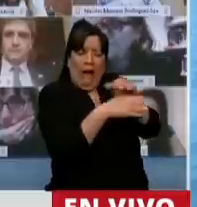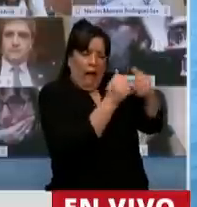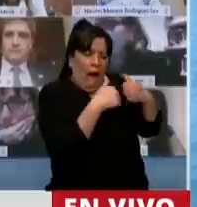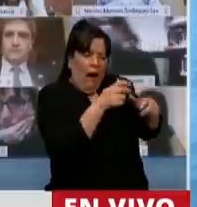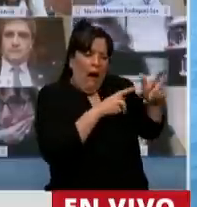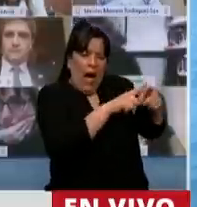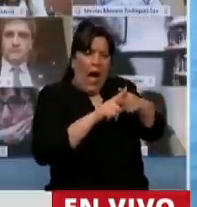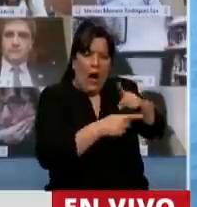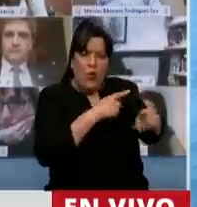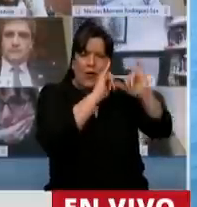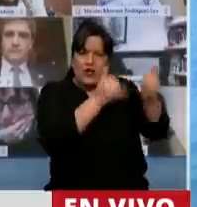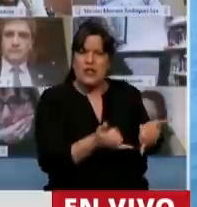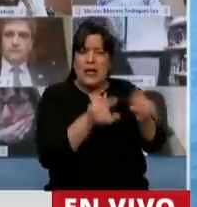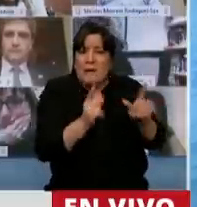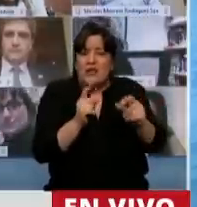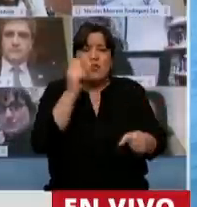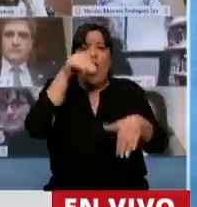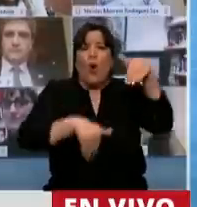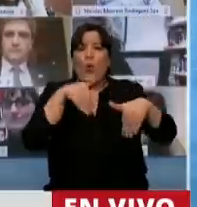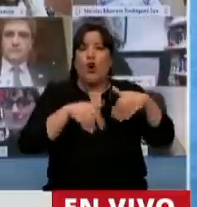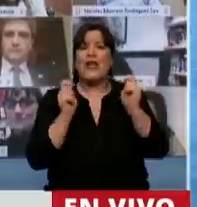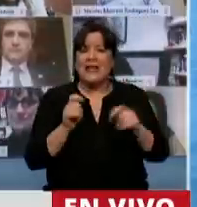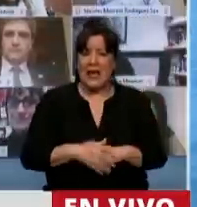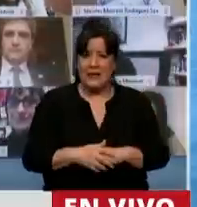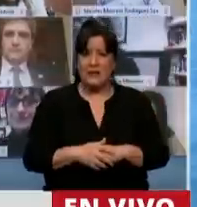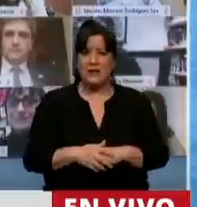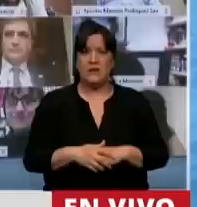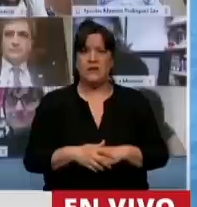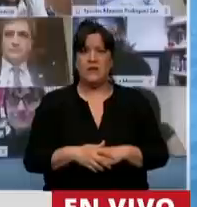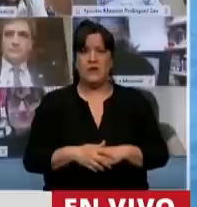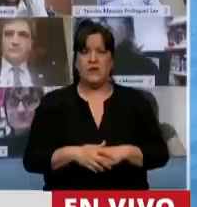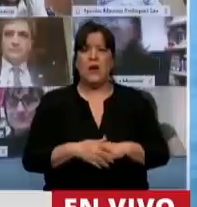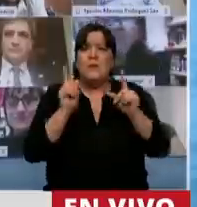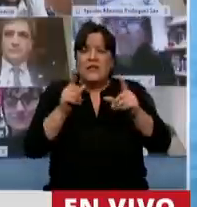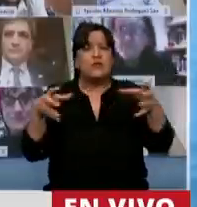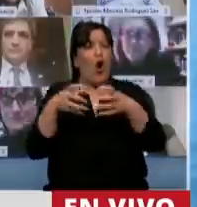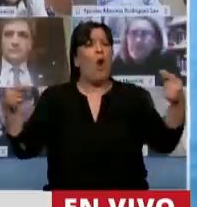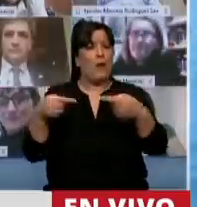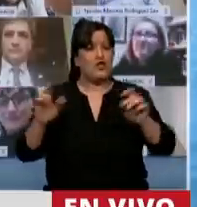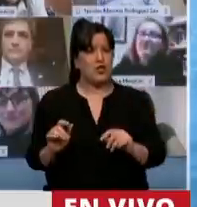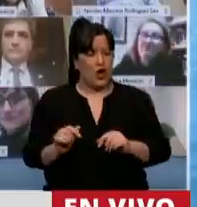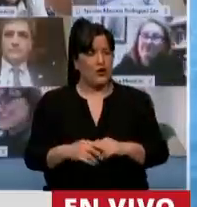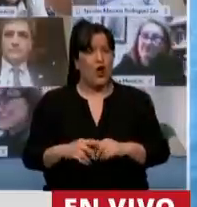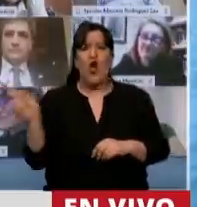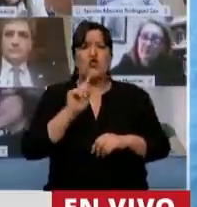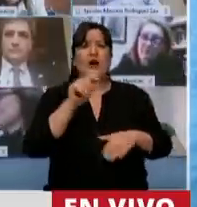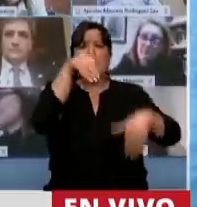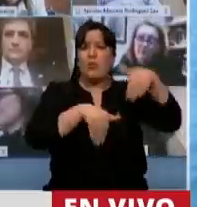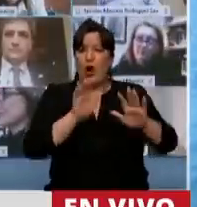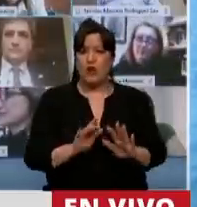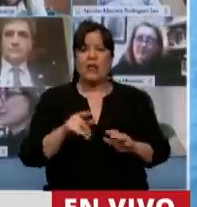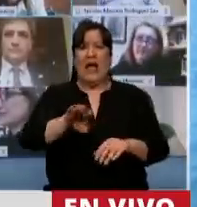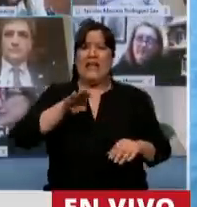cuestión, fueron votados siendo oposición, no fueron votados, y han